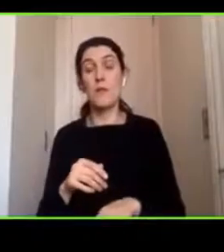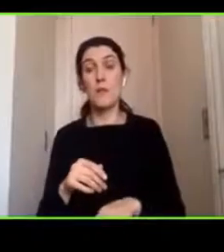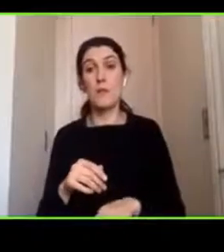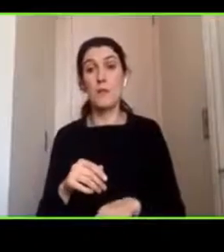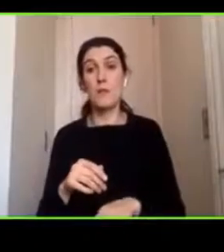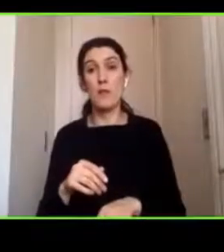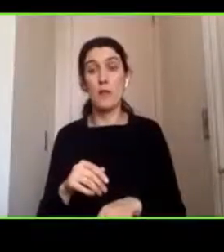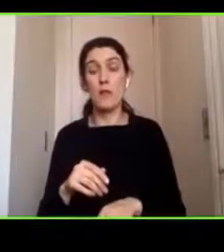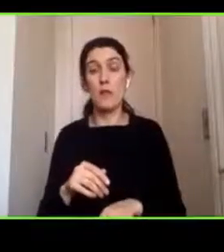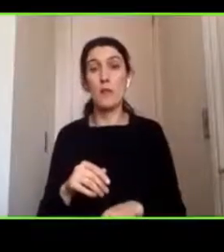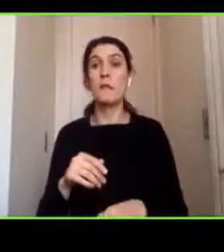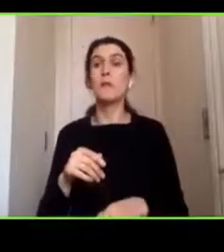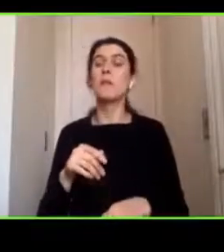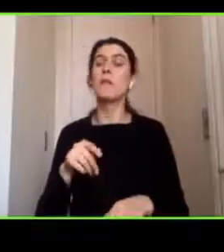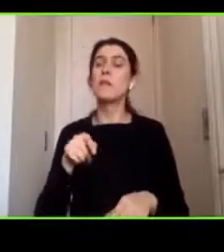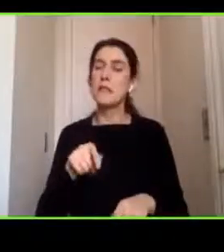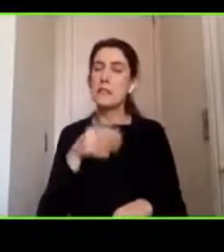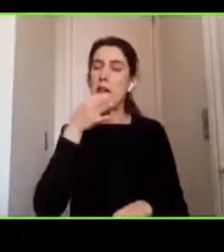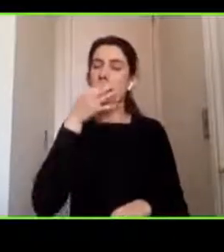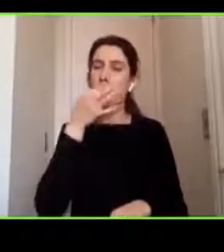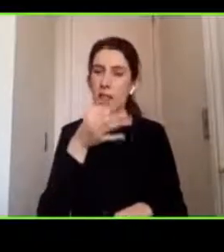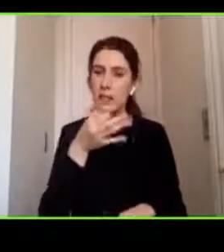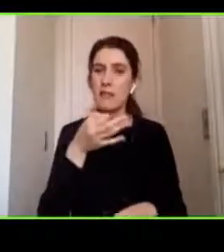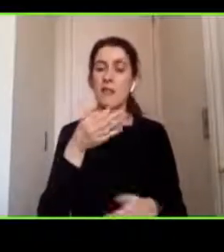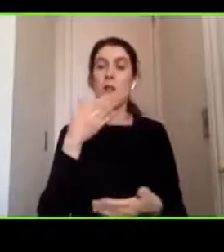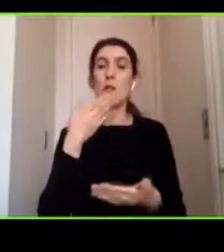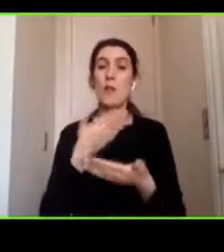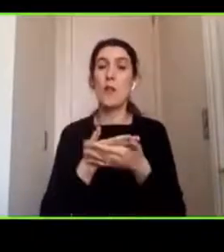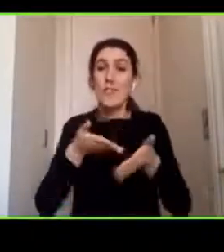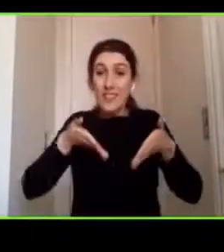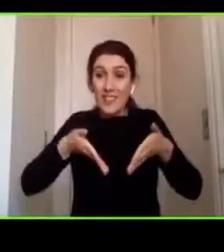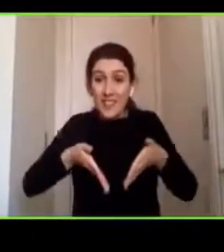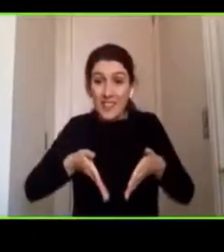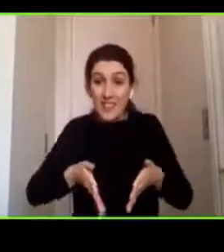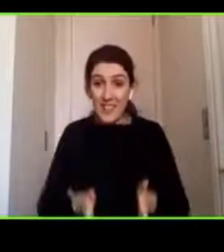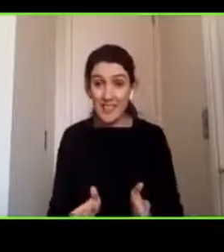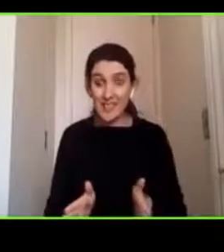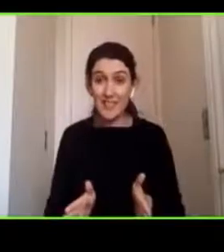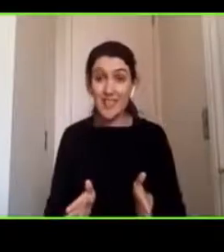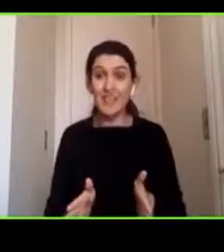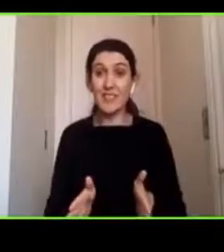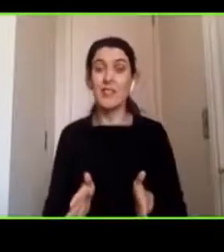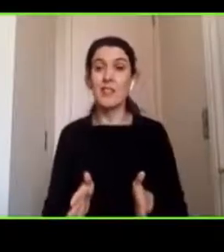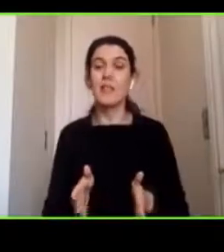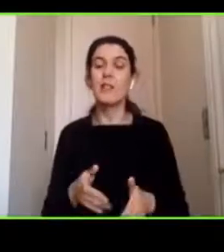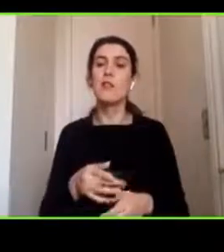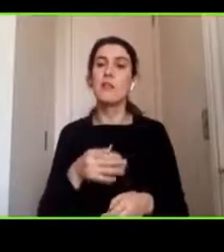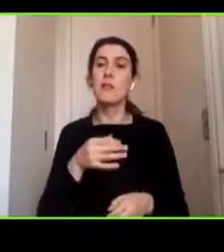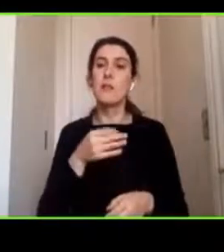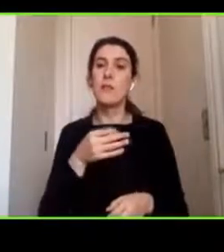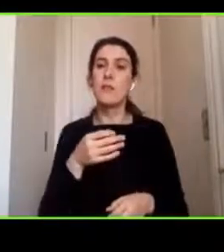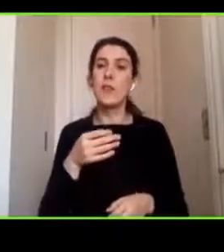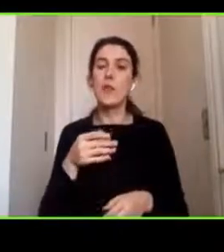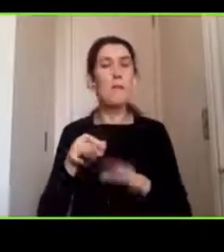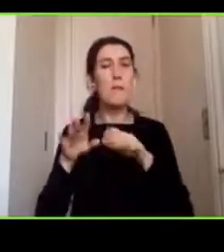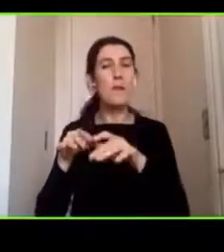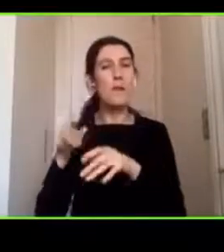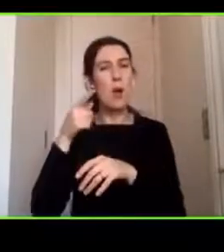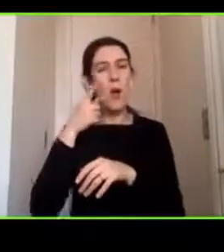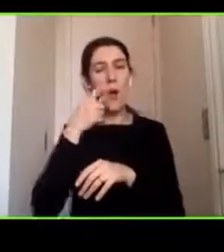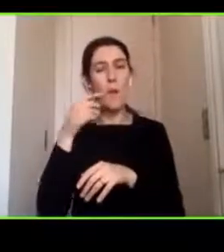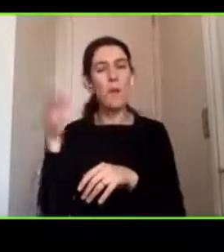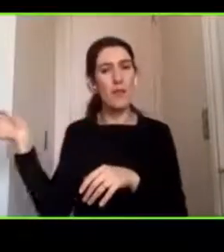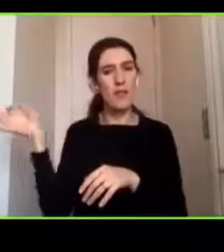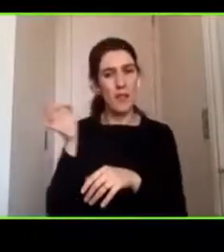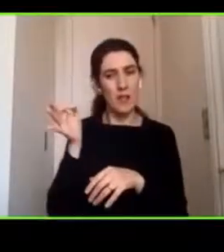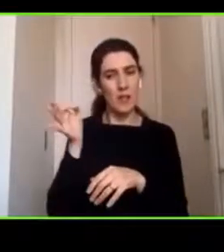recién nacidos y uno ve como dijo Miguel que efectivamente no es algo que logre cumplirse a